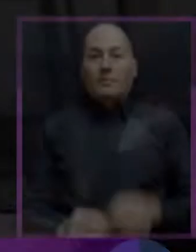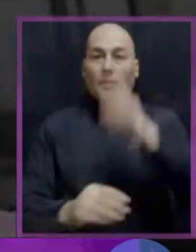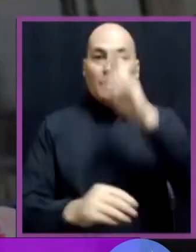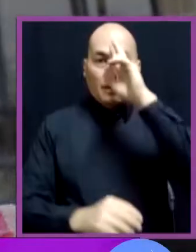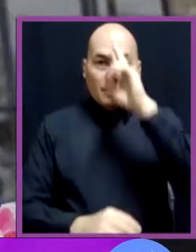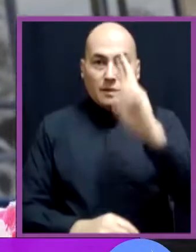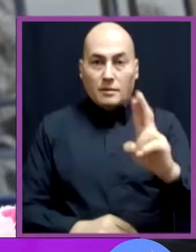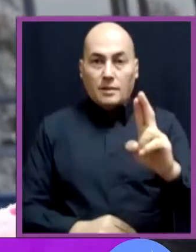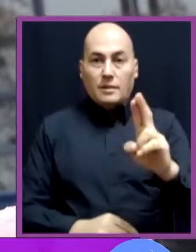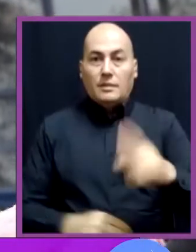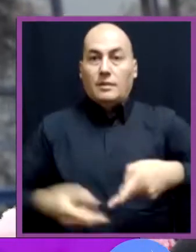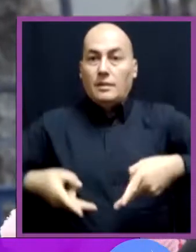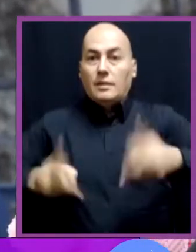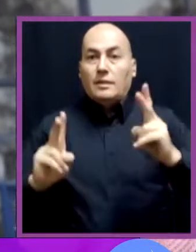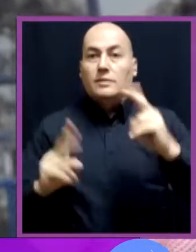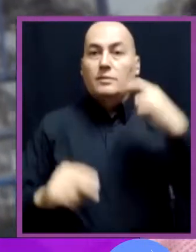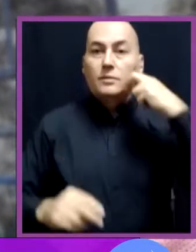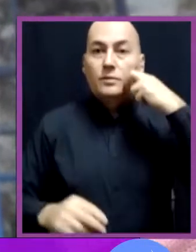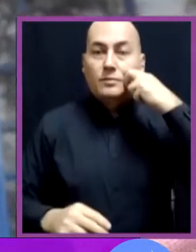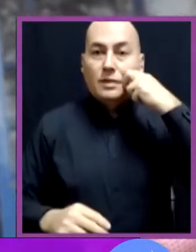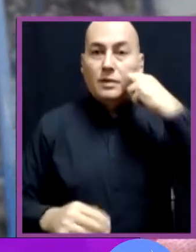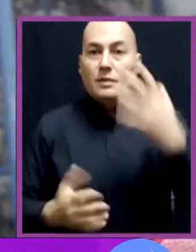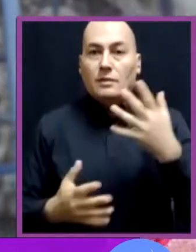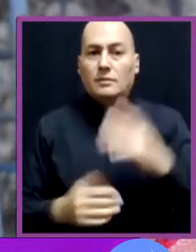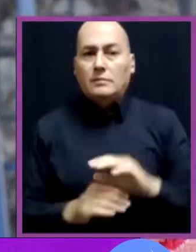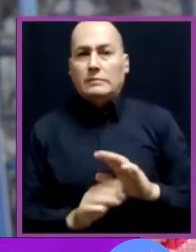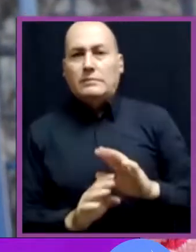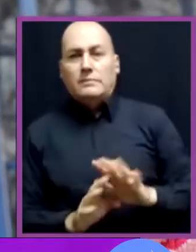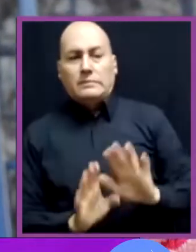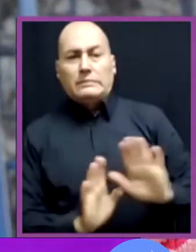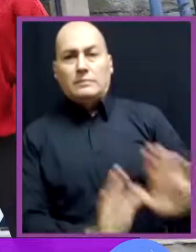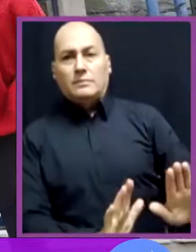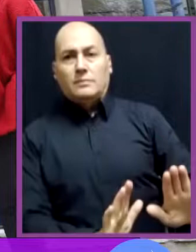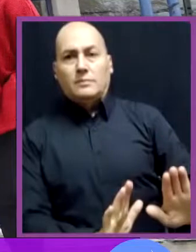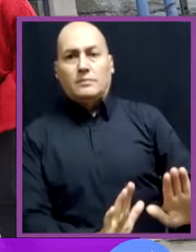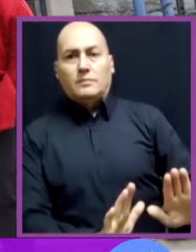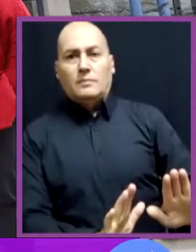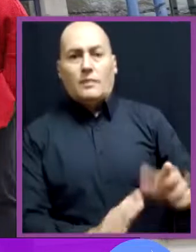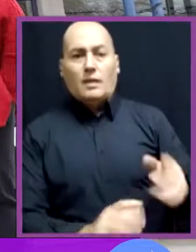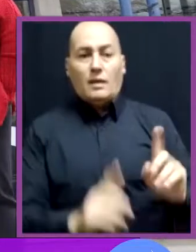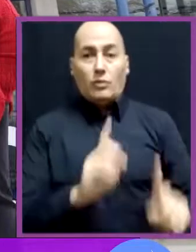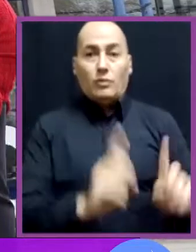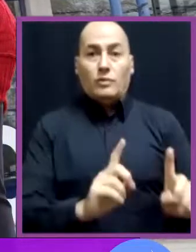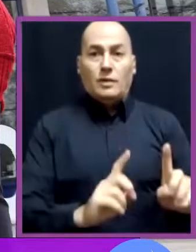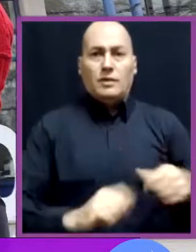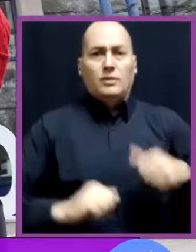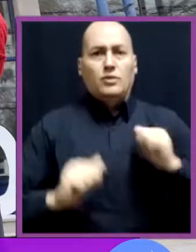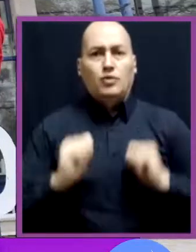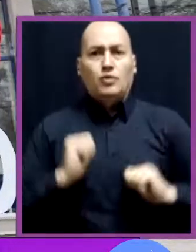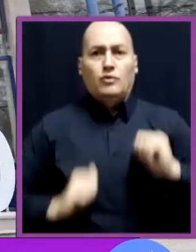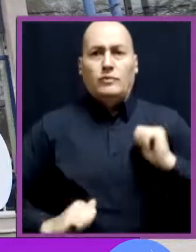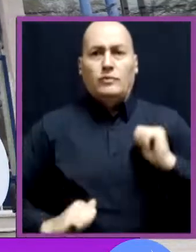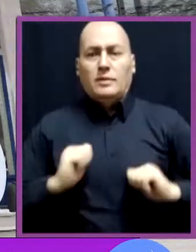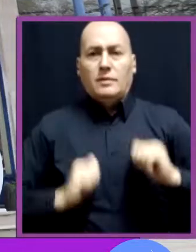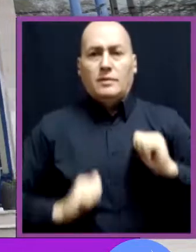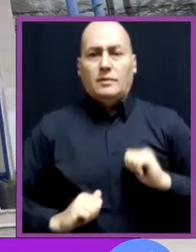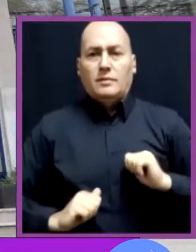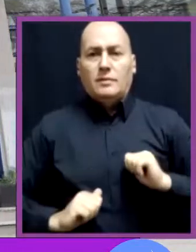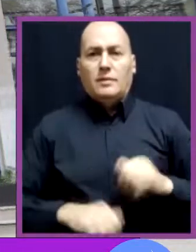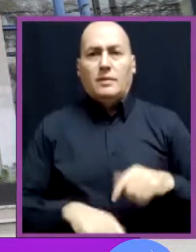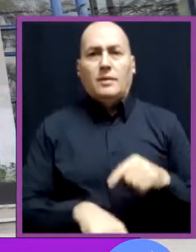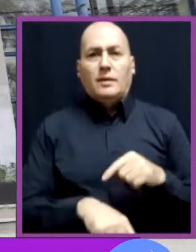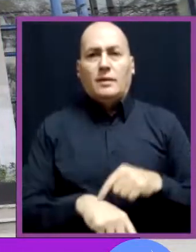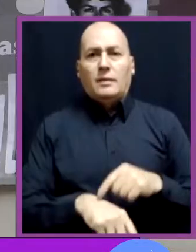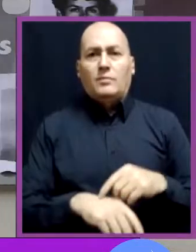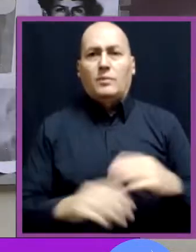El respeto a los derechos humanos y los actos de desagravios con quienes aún sufren las heridas de la dictadura